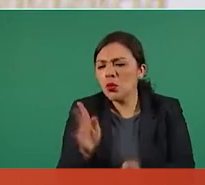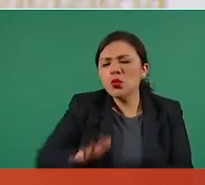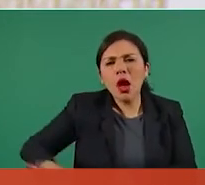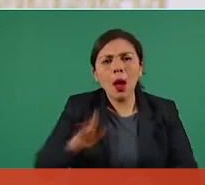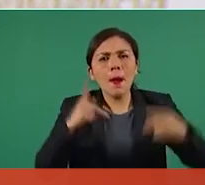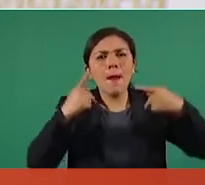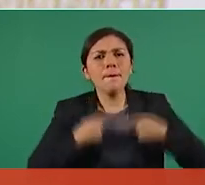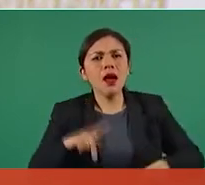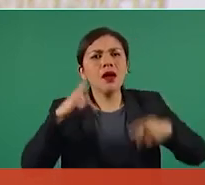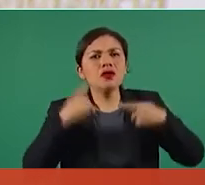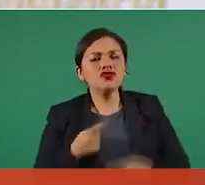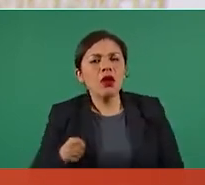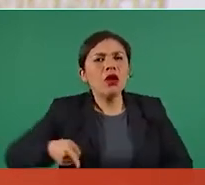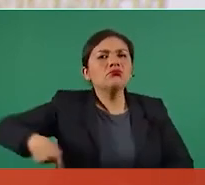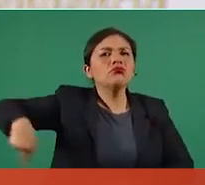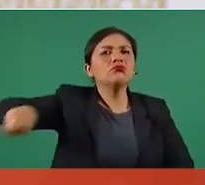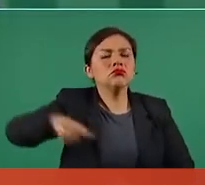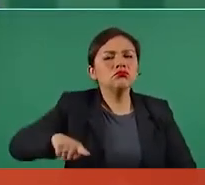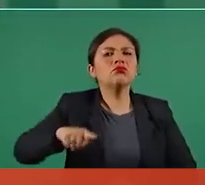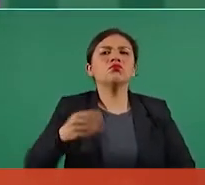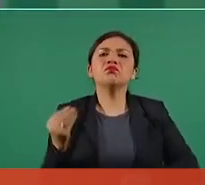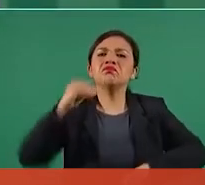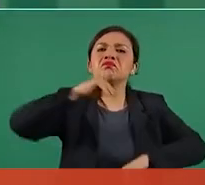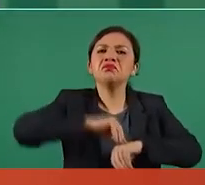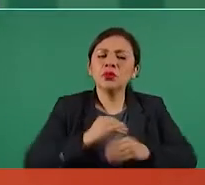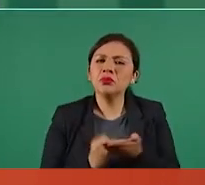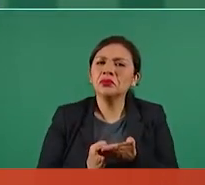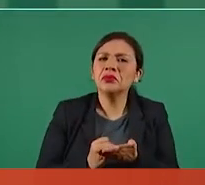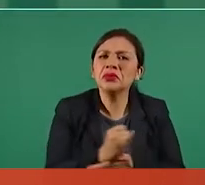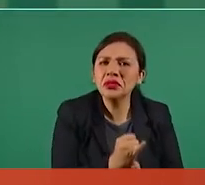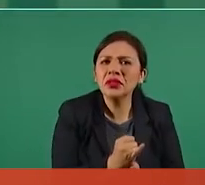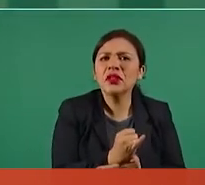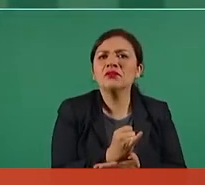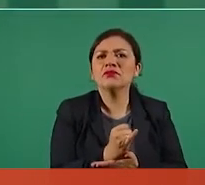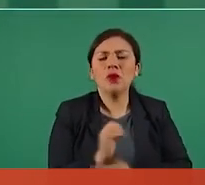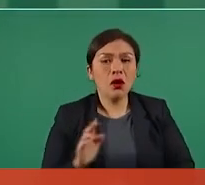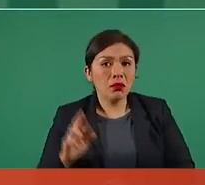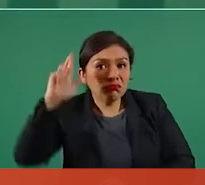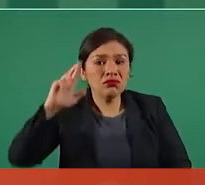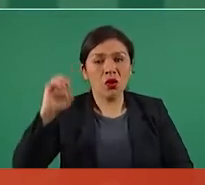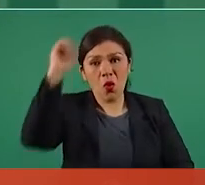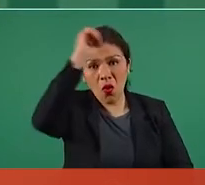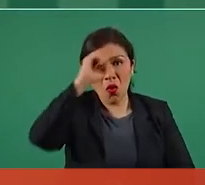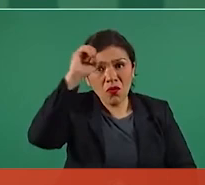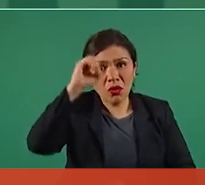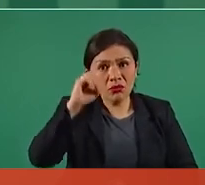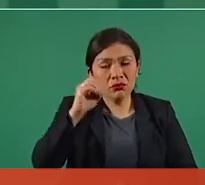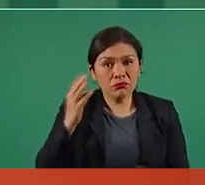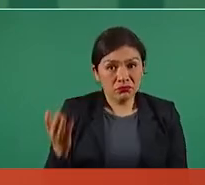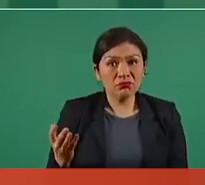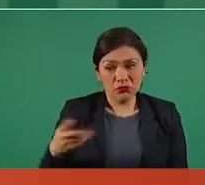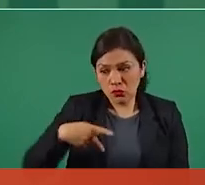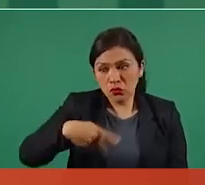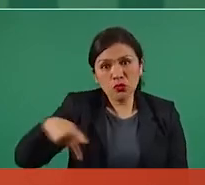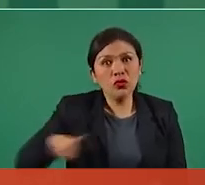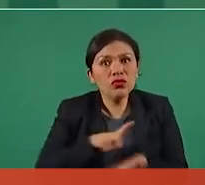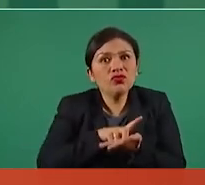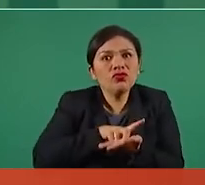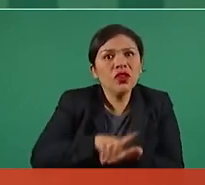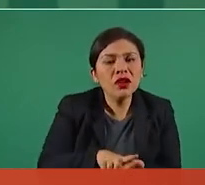si el pueblo es el que pone? El pueblo tiene también el derecho